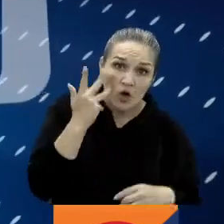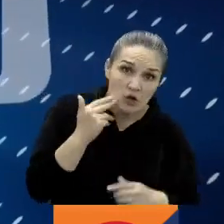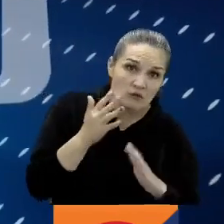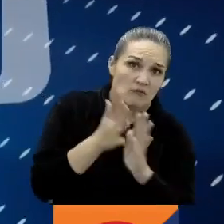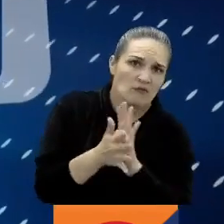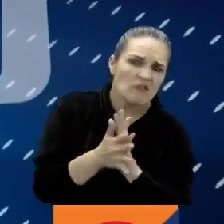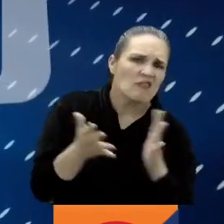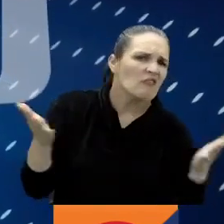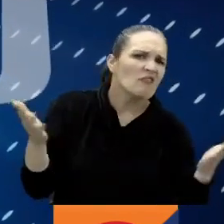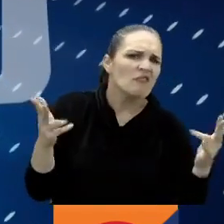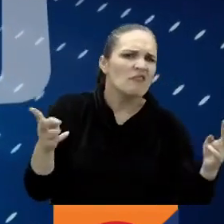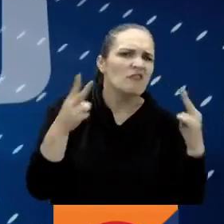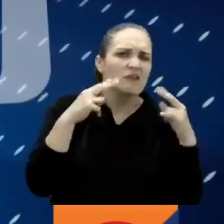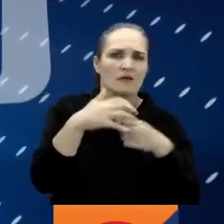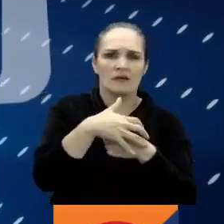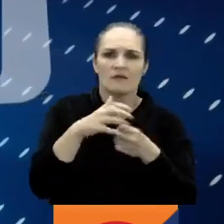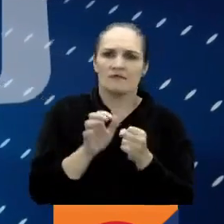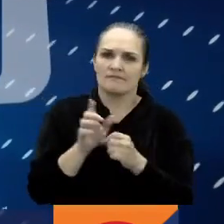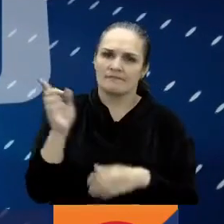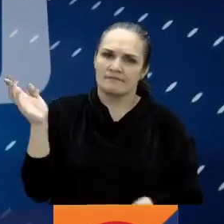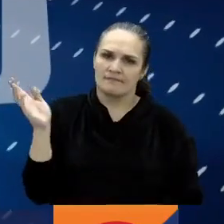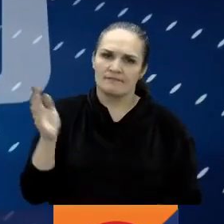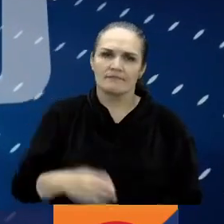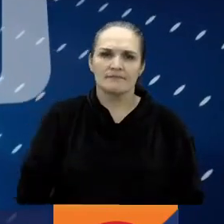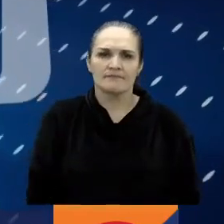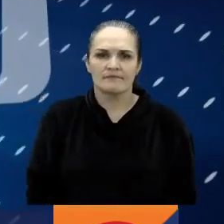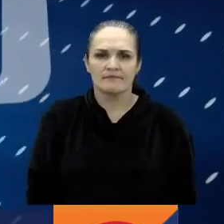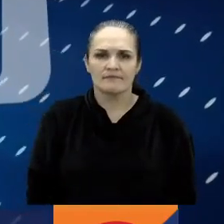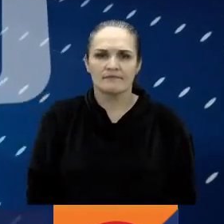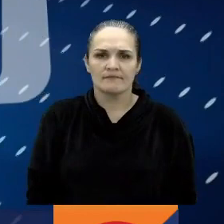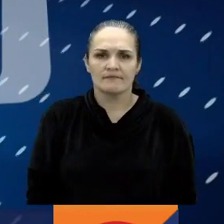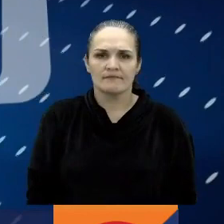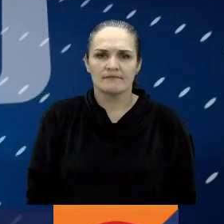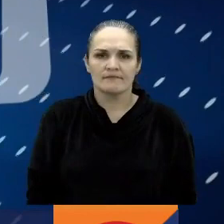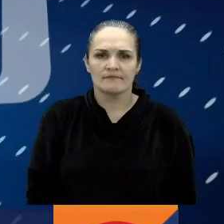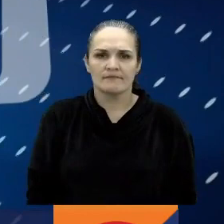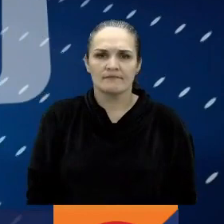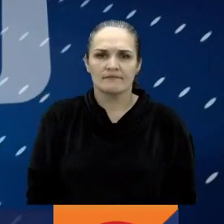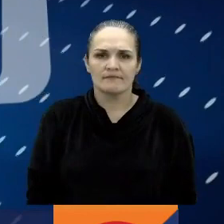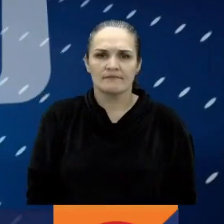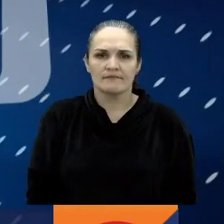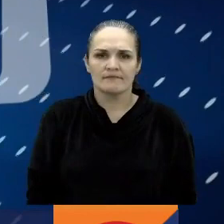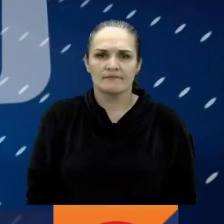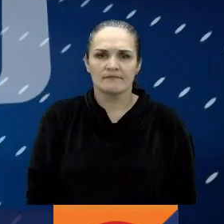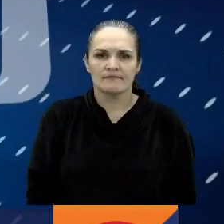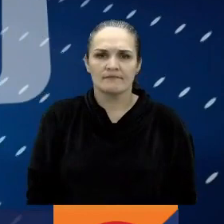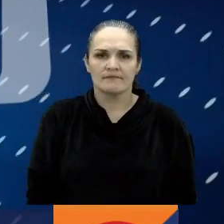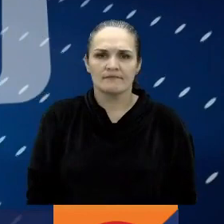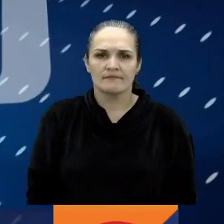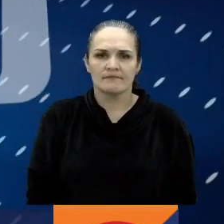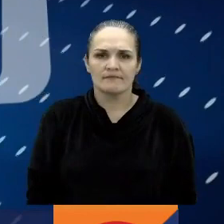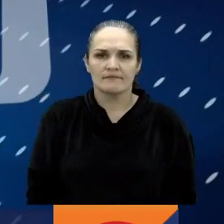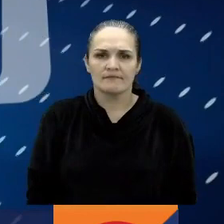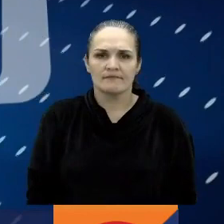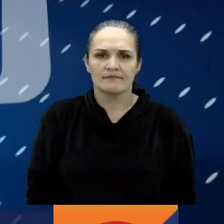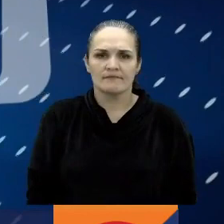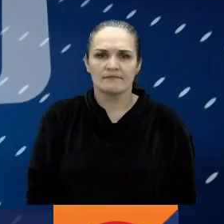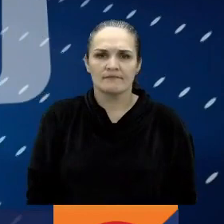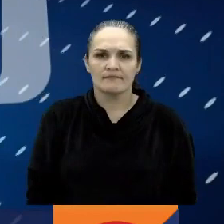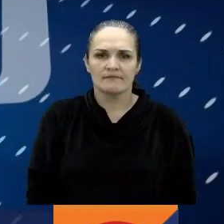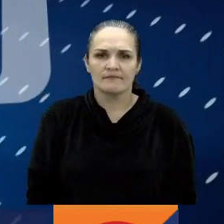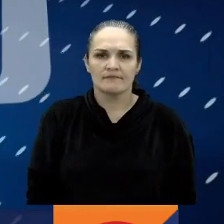nos encuentran en todas nuestras redes sociales como RTBC Noticias. Gracias por ver